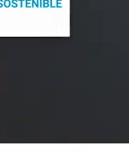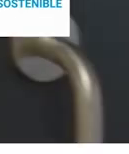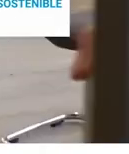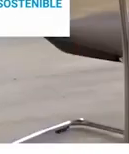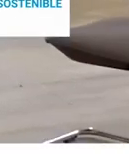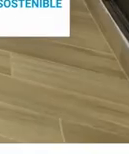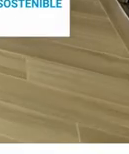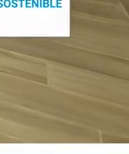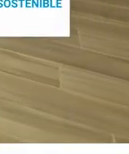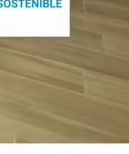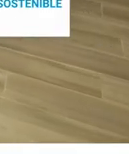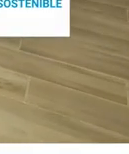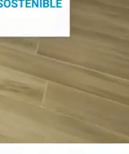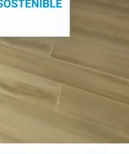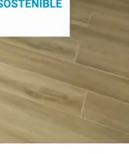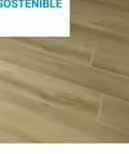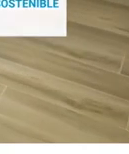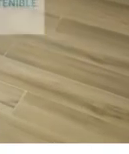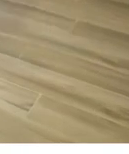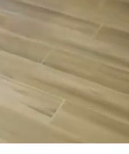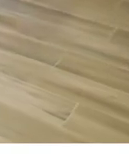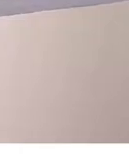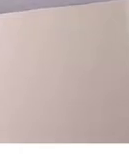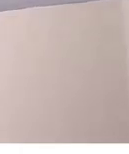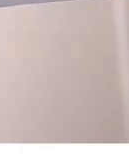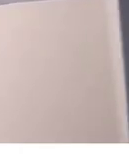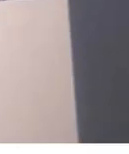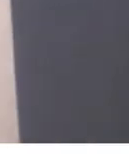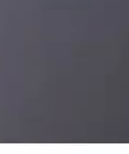Reinversión de ahorro En proyectos de vida Y aislamientos incluidos